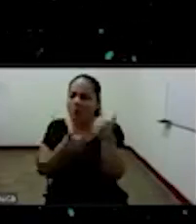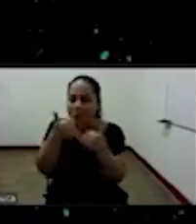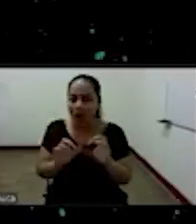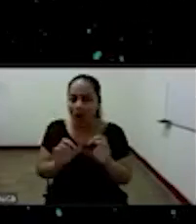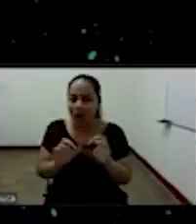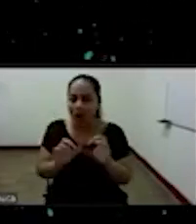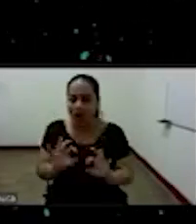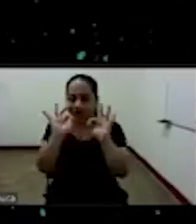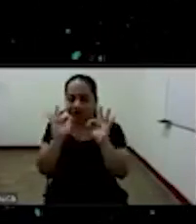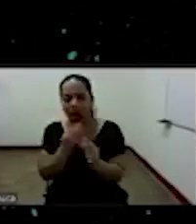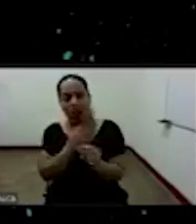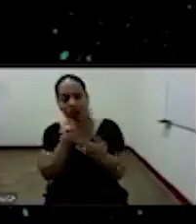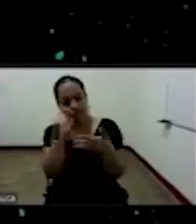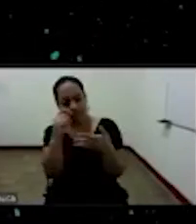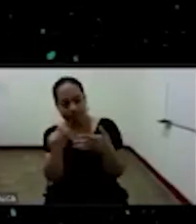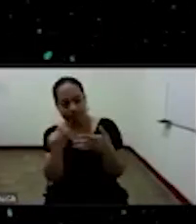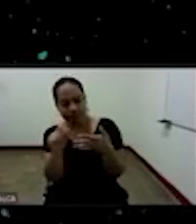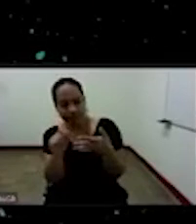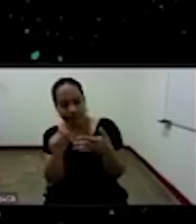una serie de valores